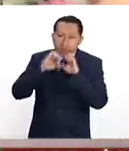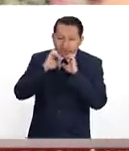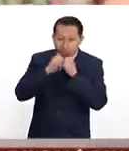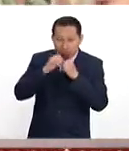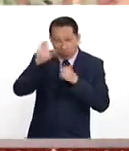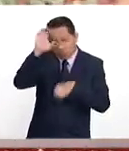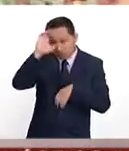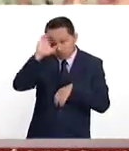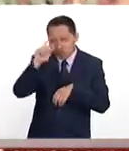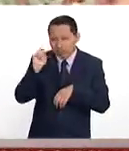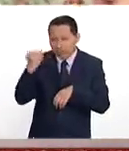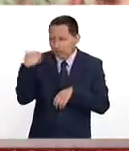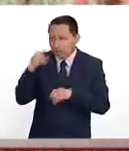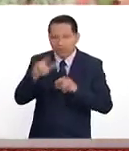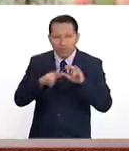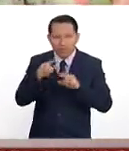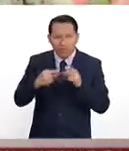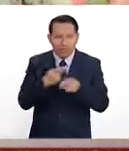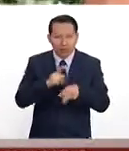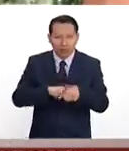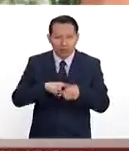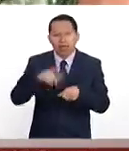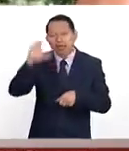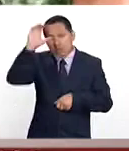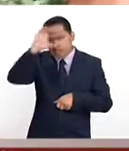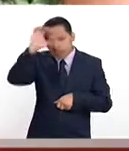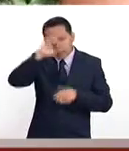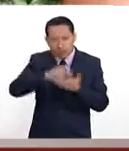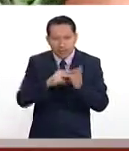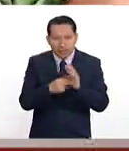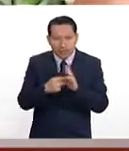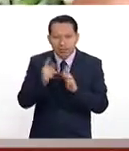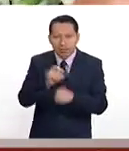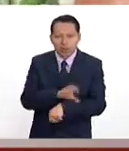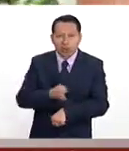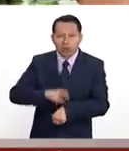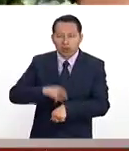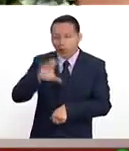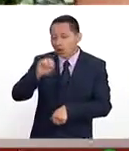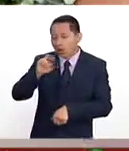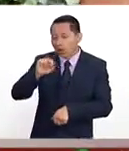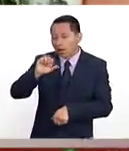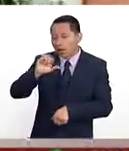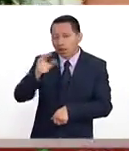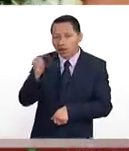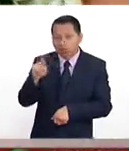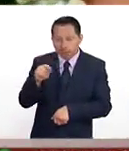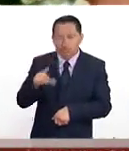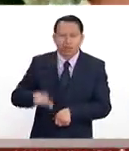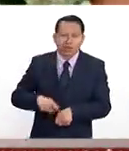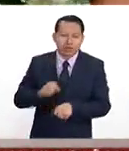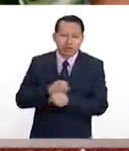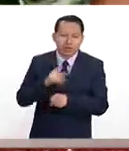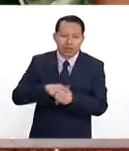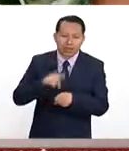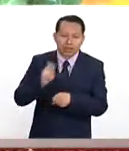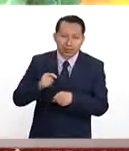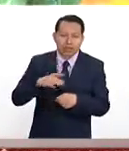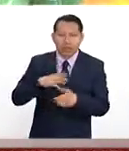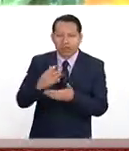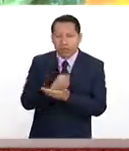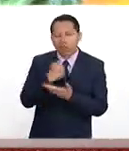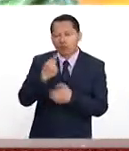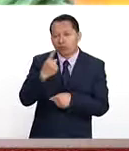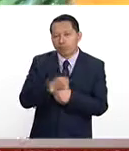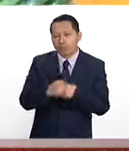Feria Pasada Nacional de Ciencias e Ingenierías, que en coordinación con el CONACYD, los gobiernos estatales, pues obtuvimos el primer